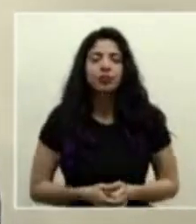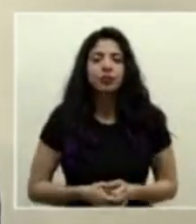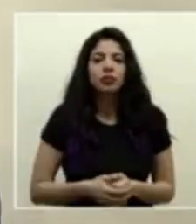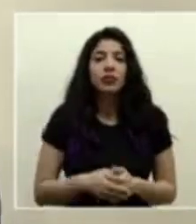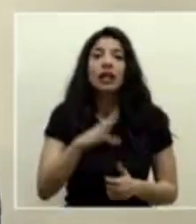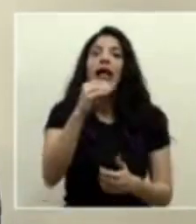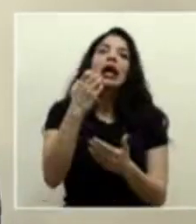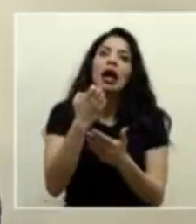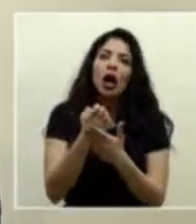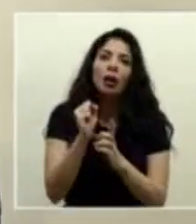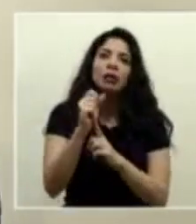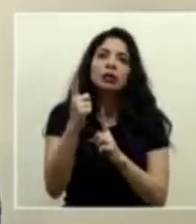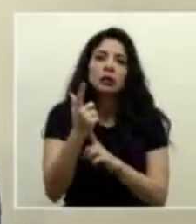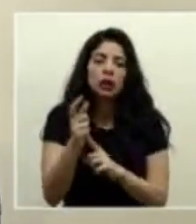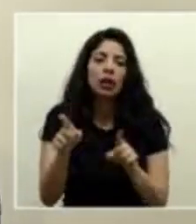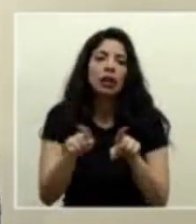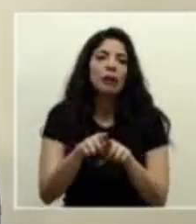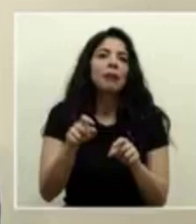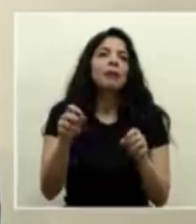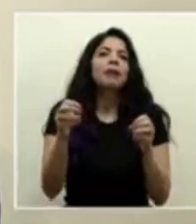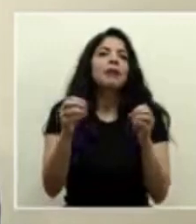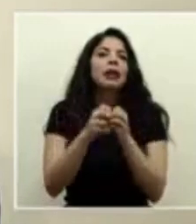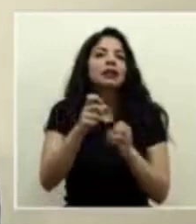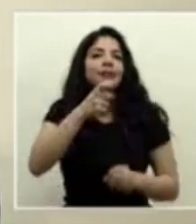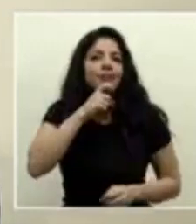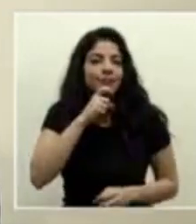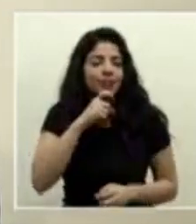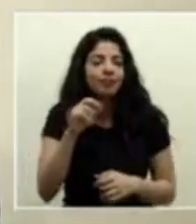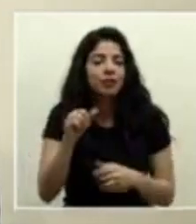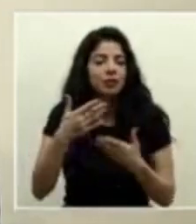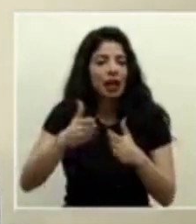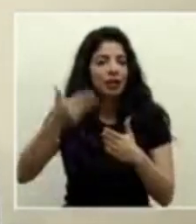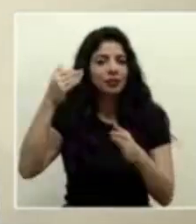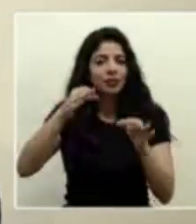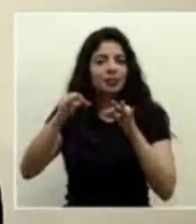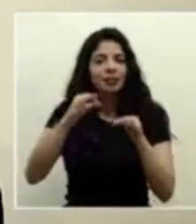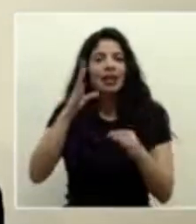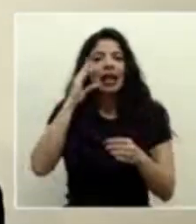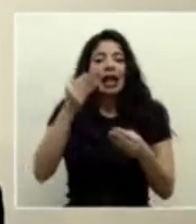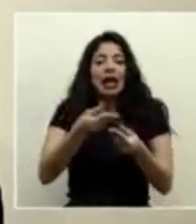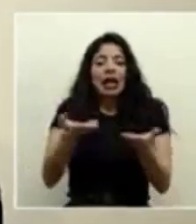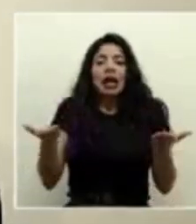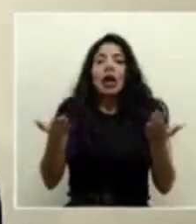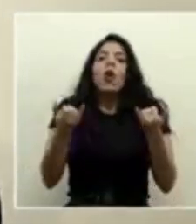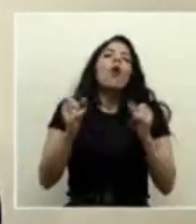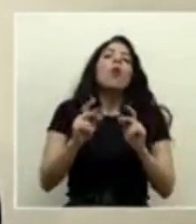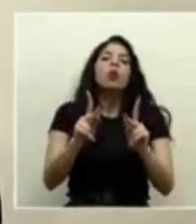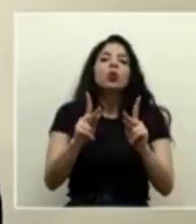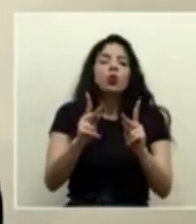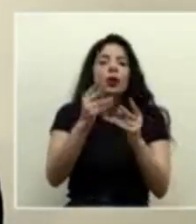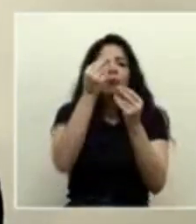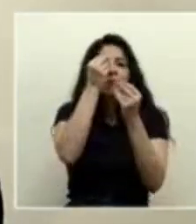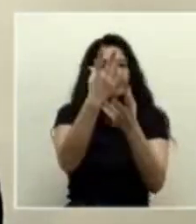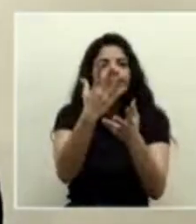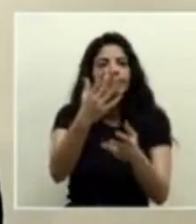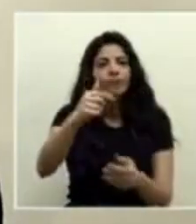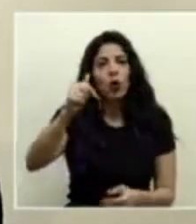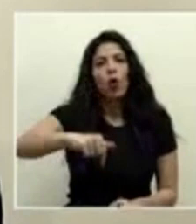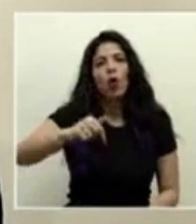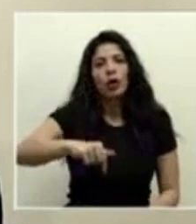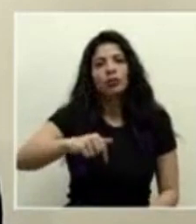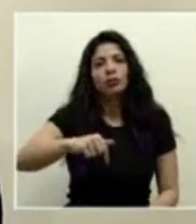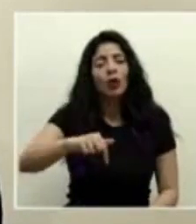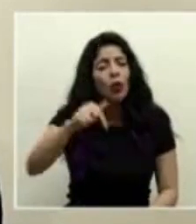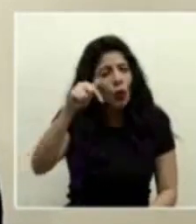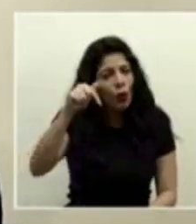y económico y social, como ya lo decíamos. Entonces, yo creo que esto es una oportunidad para decir que es hoy es justamente